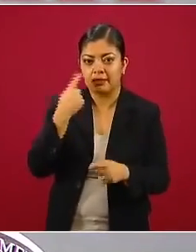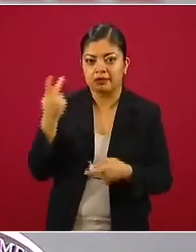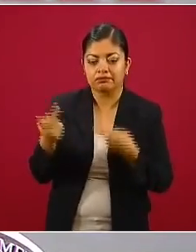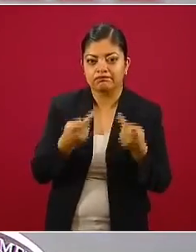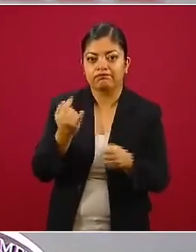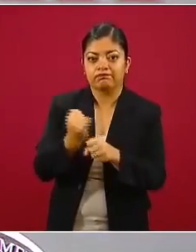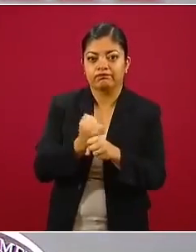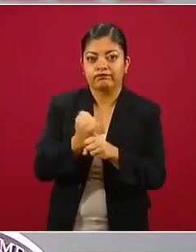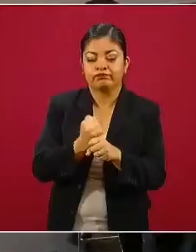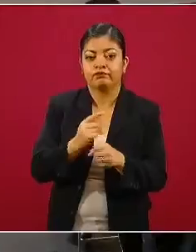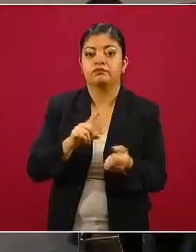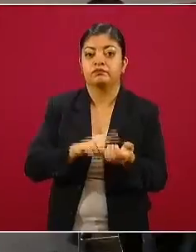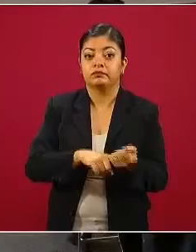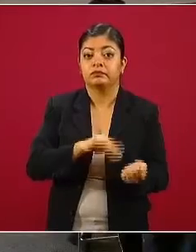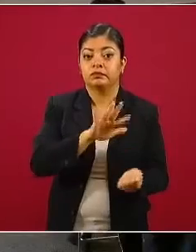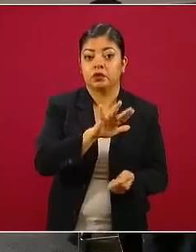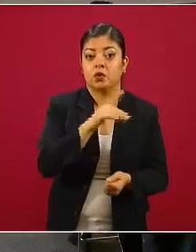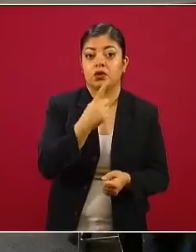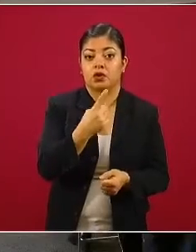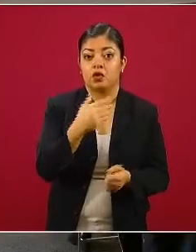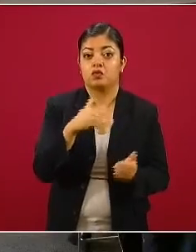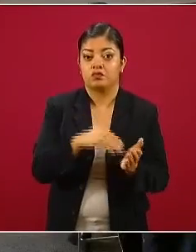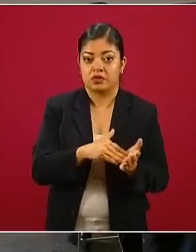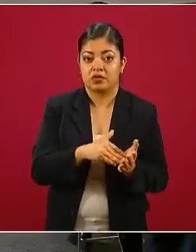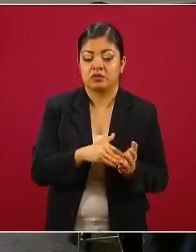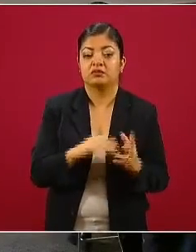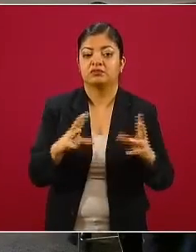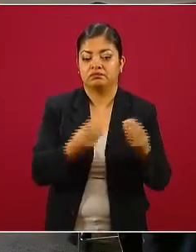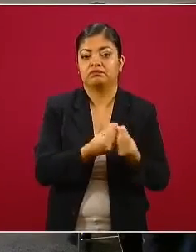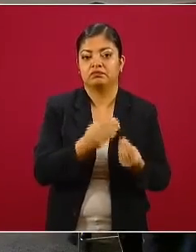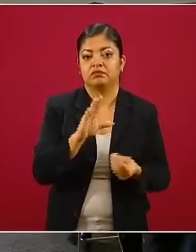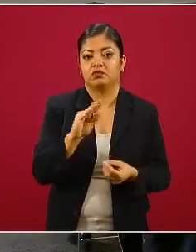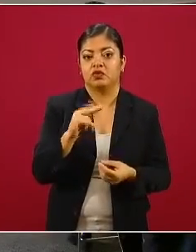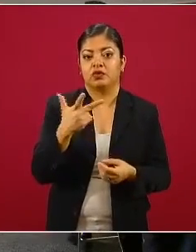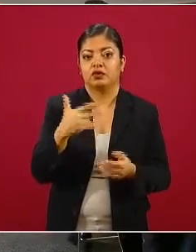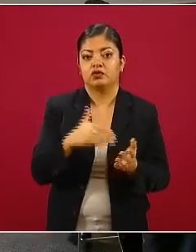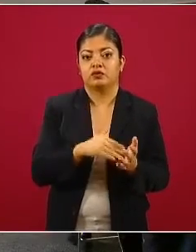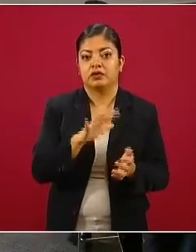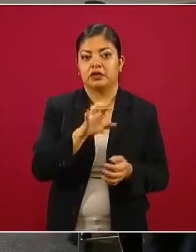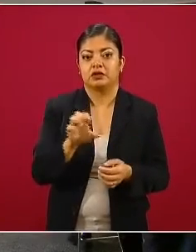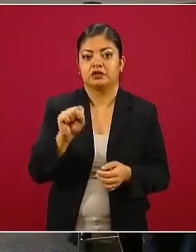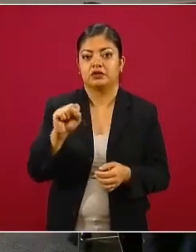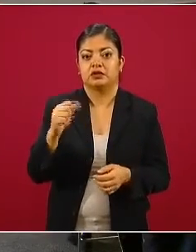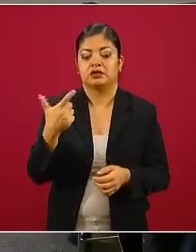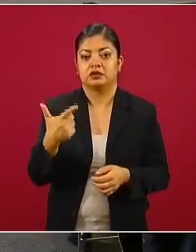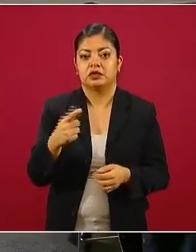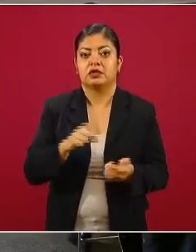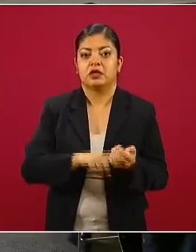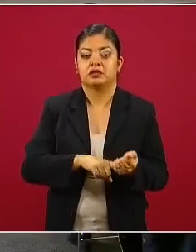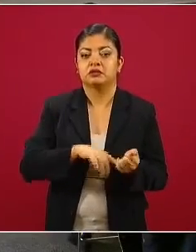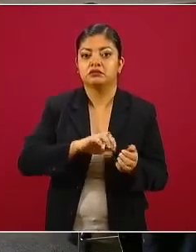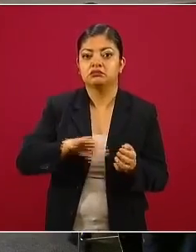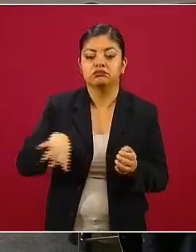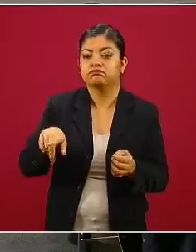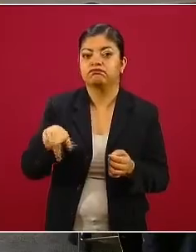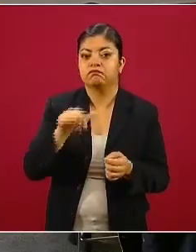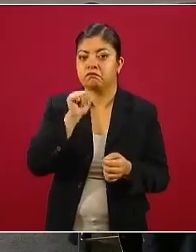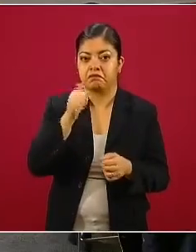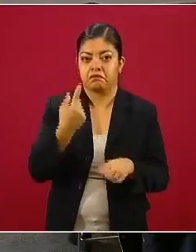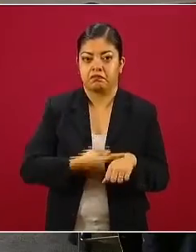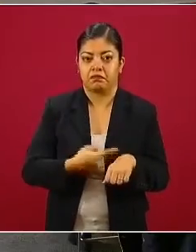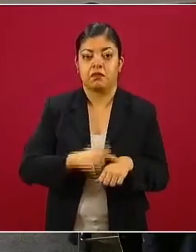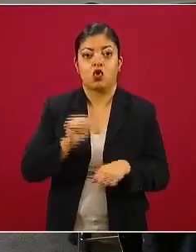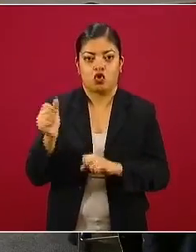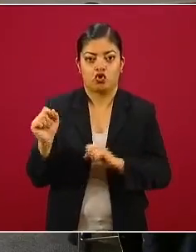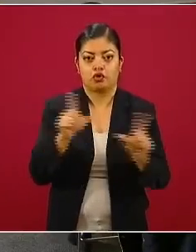resultaron en los 51.000 confirmados o los 98.567 que fueron descartados. En la siguiente,